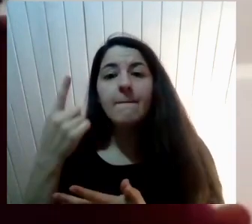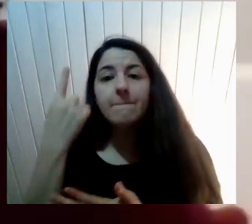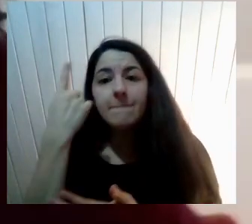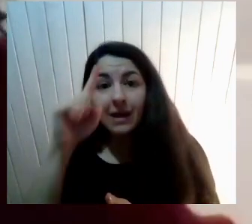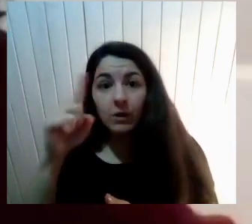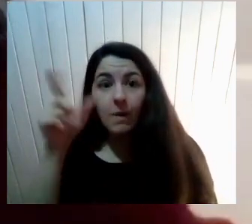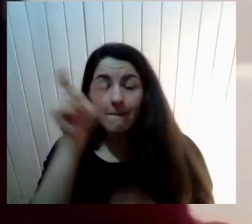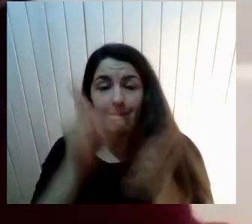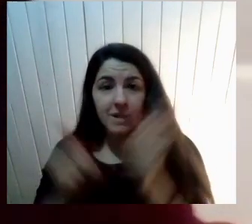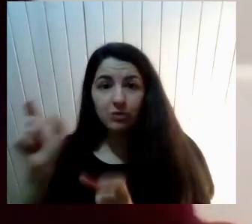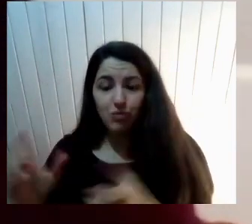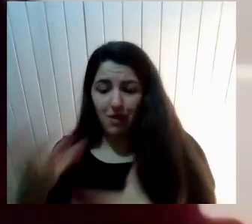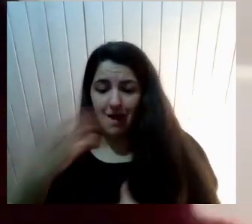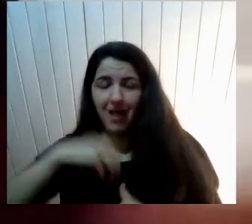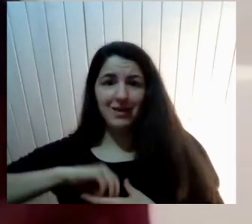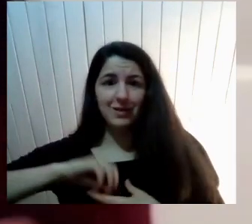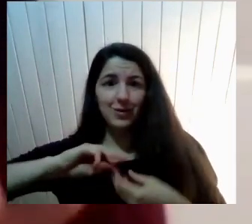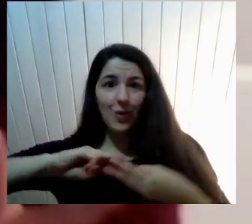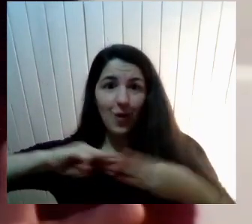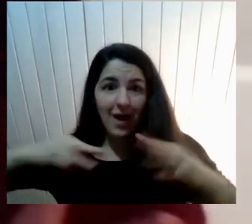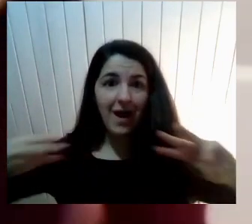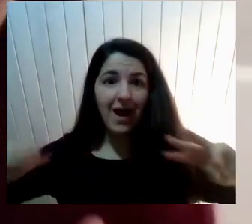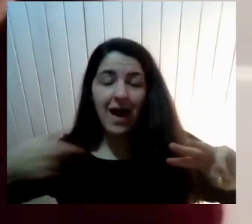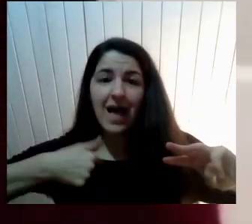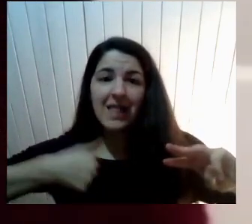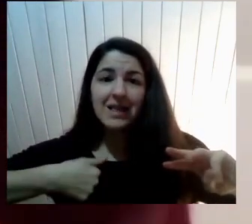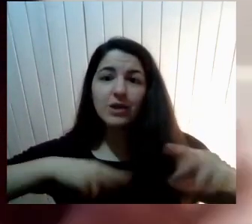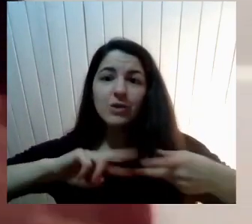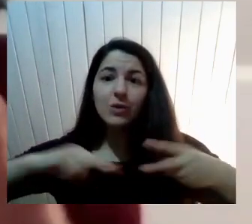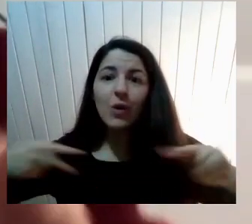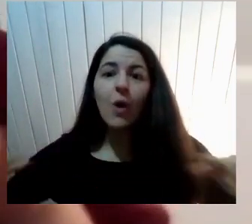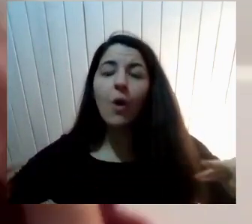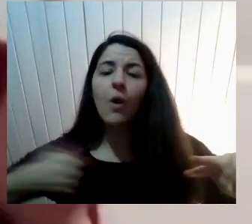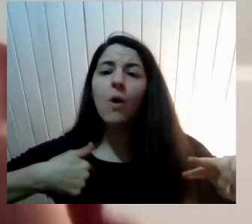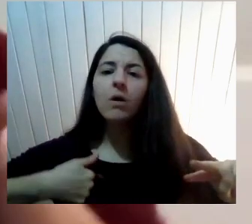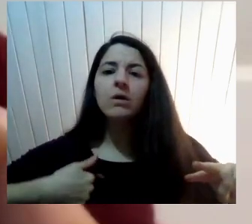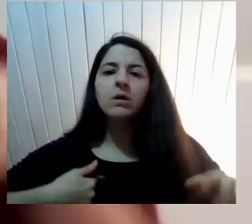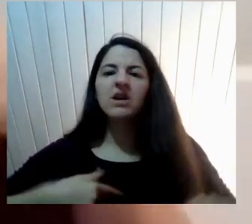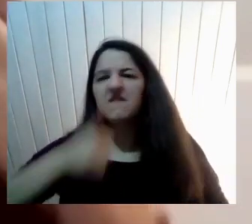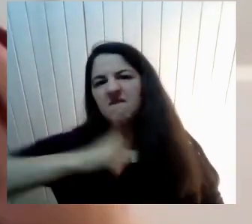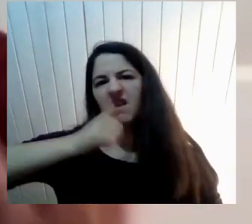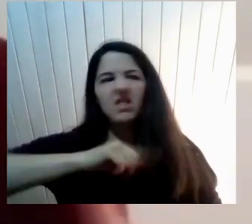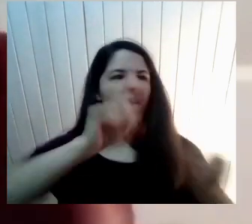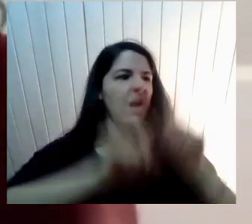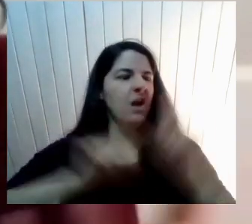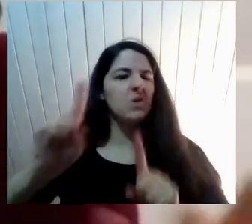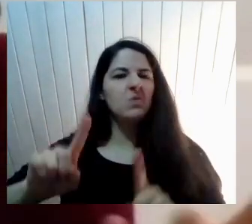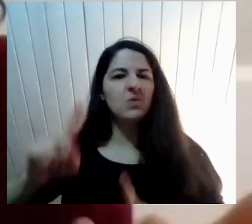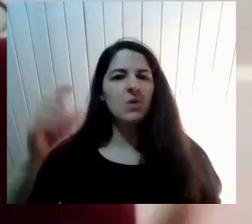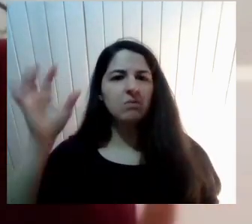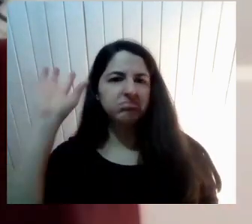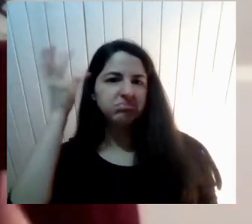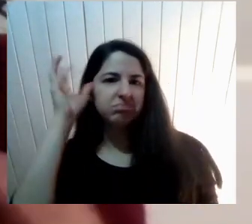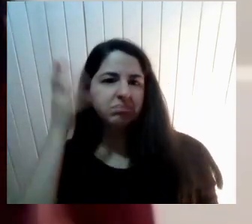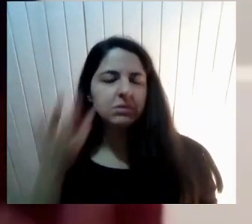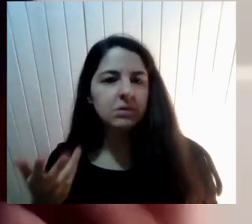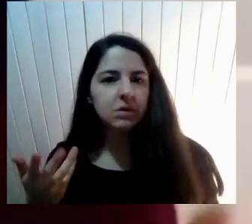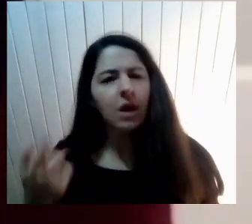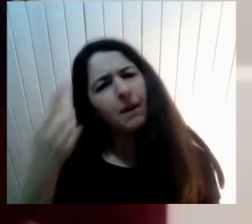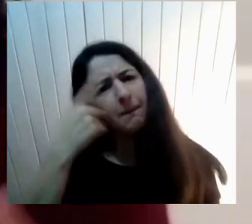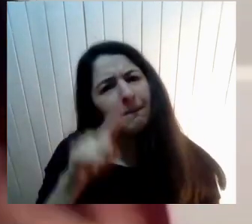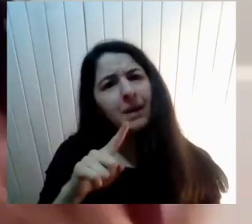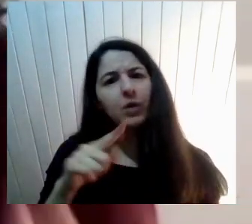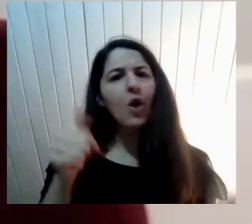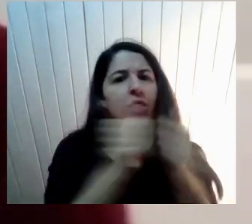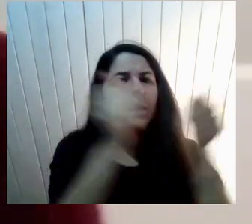ADN Todavía que no todos Aprenden O sea Que nos queda Para lo otro Si estamos hablando Escuela Instancia De aprendizaje Y hay directores Que hoy día Creen que